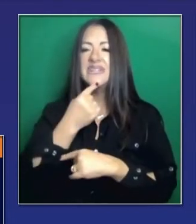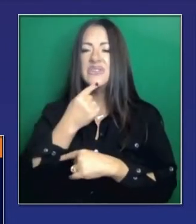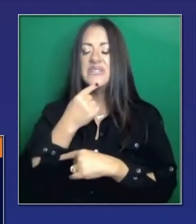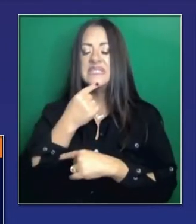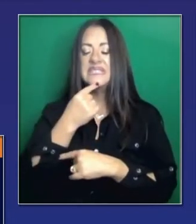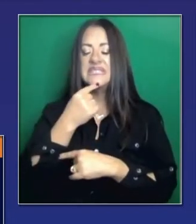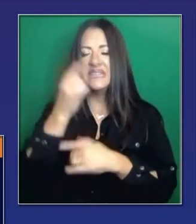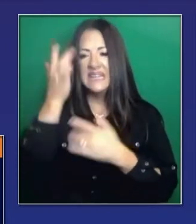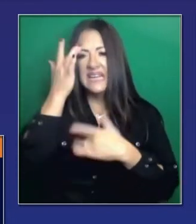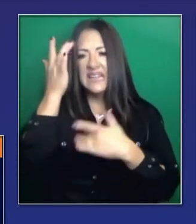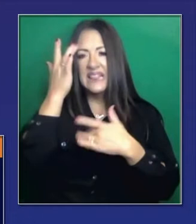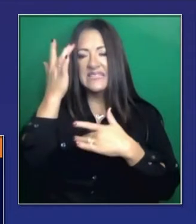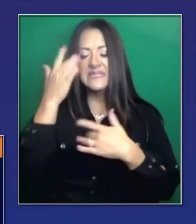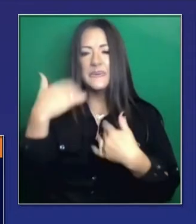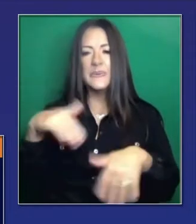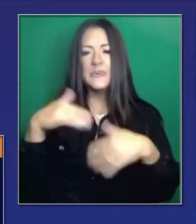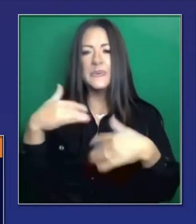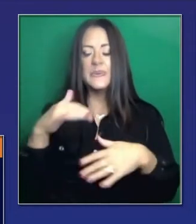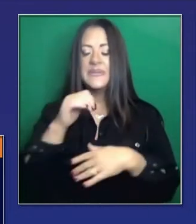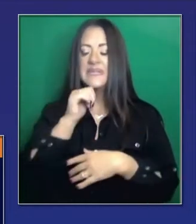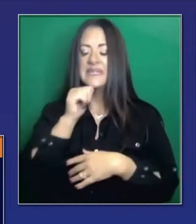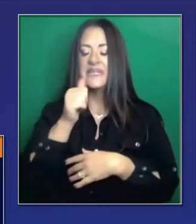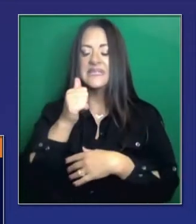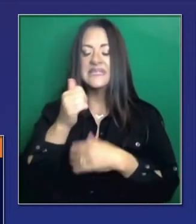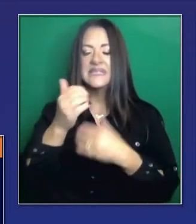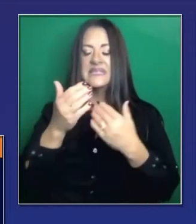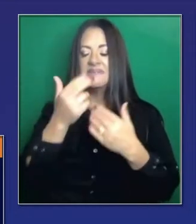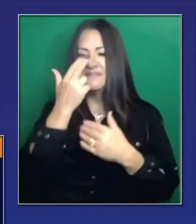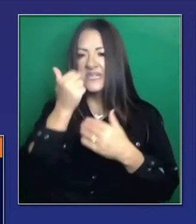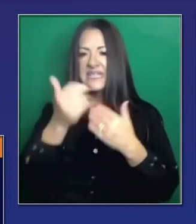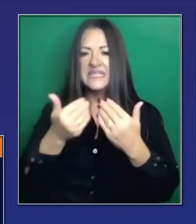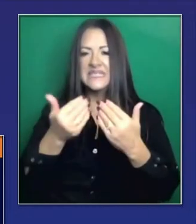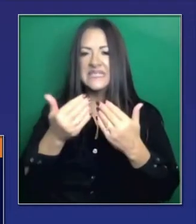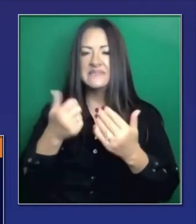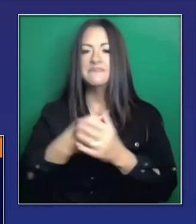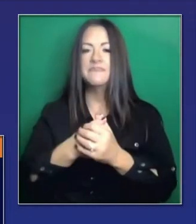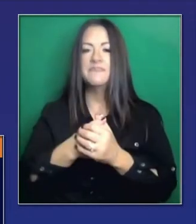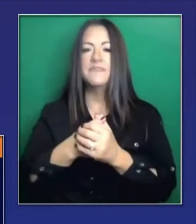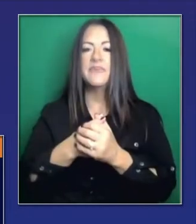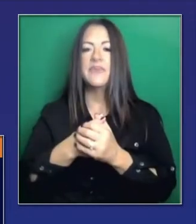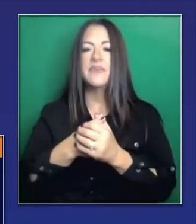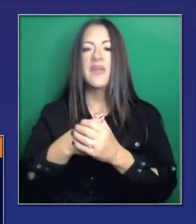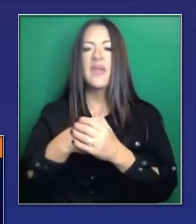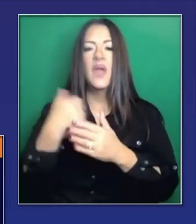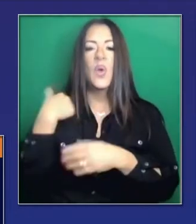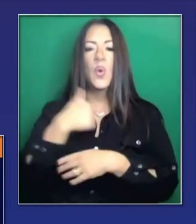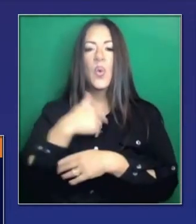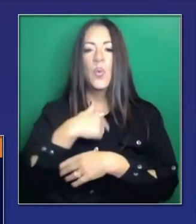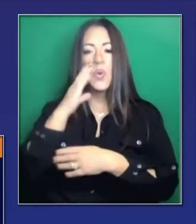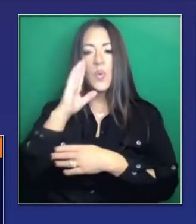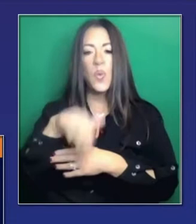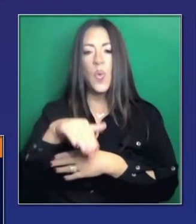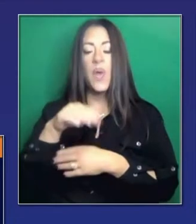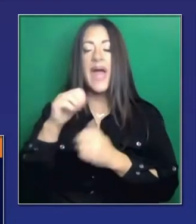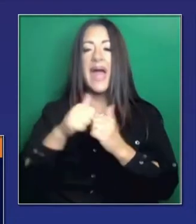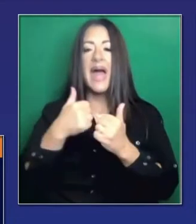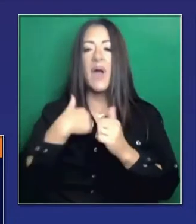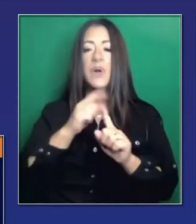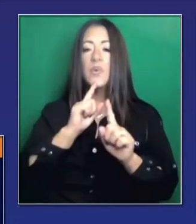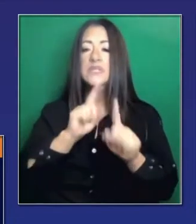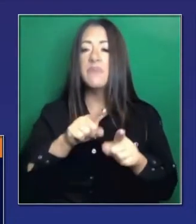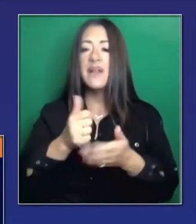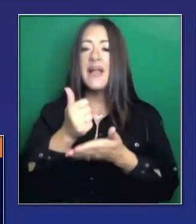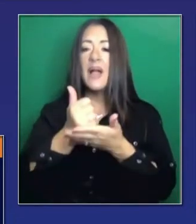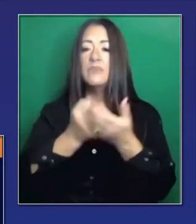es mortal. Hemos estado desplegando equipos de ayuda técnica a lo largo del estado de California. Hace algunas